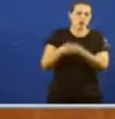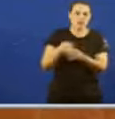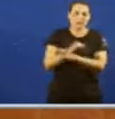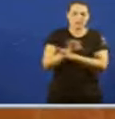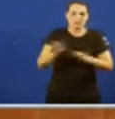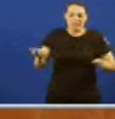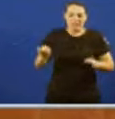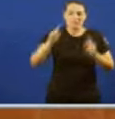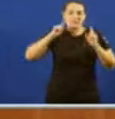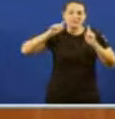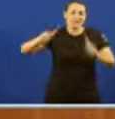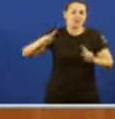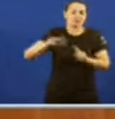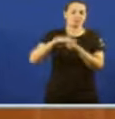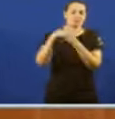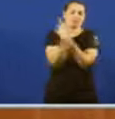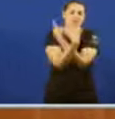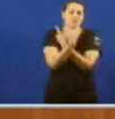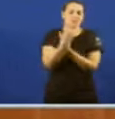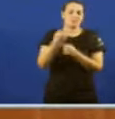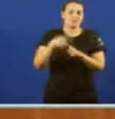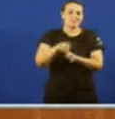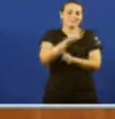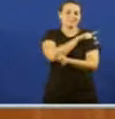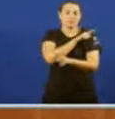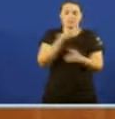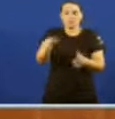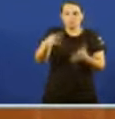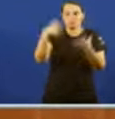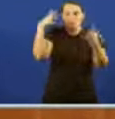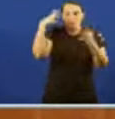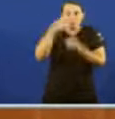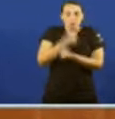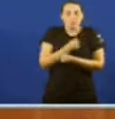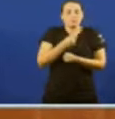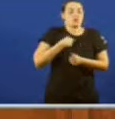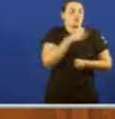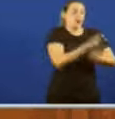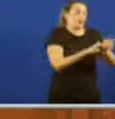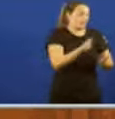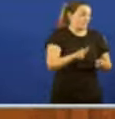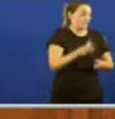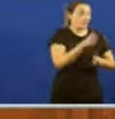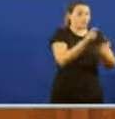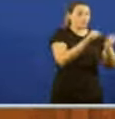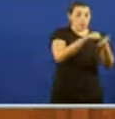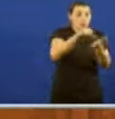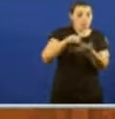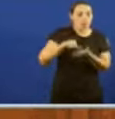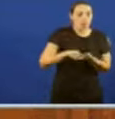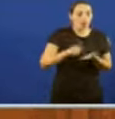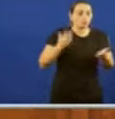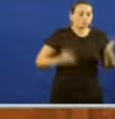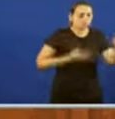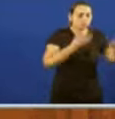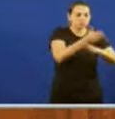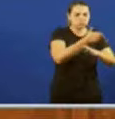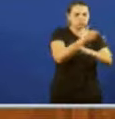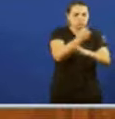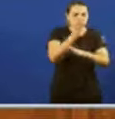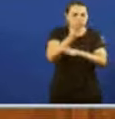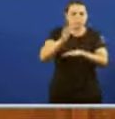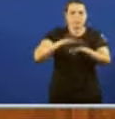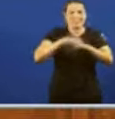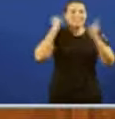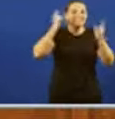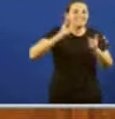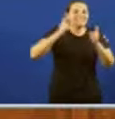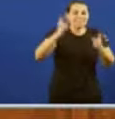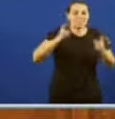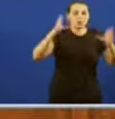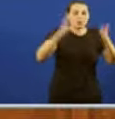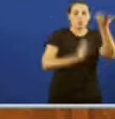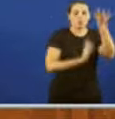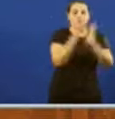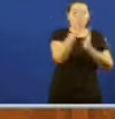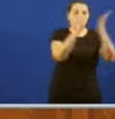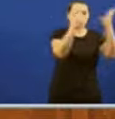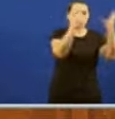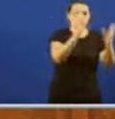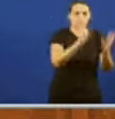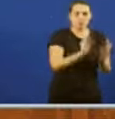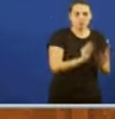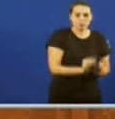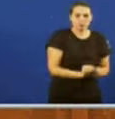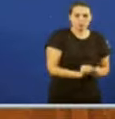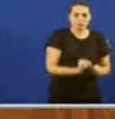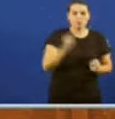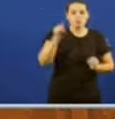catástrofe Vostede estaba desbordado, a cidadanía de Galicia non Os lumes que imaron a fachada de cartón pedra